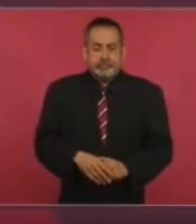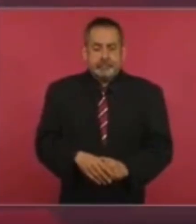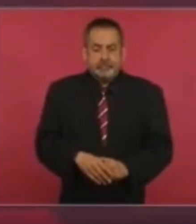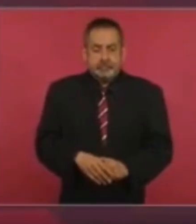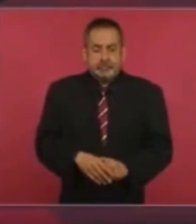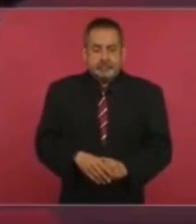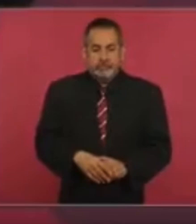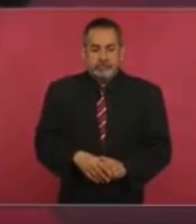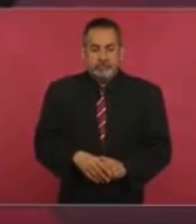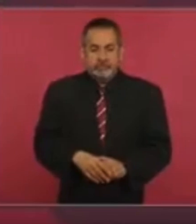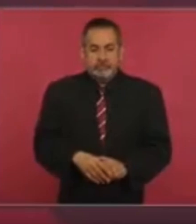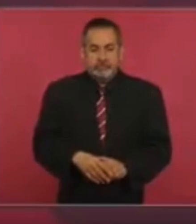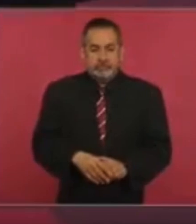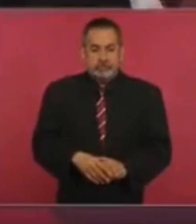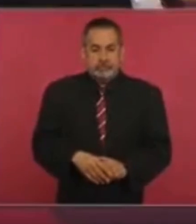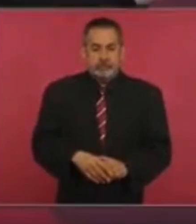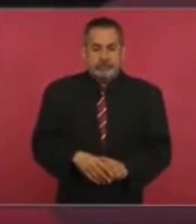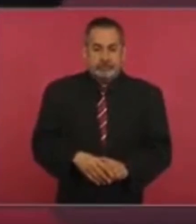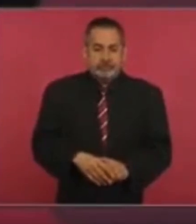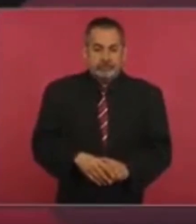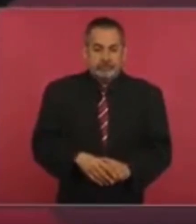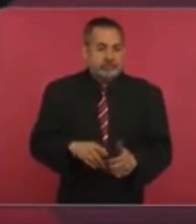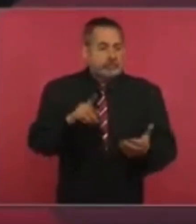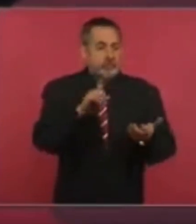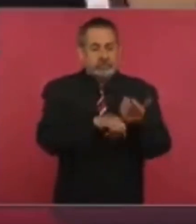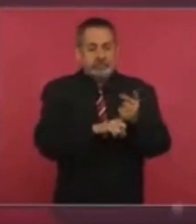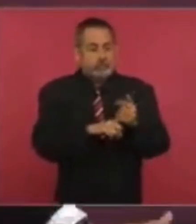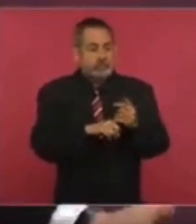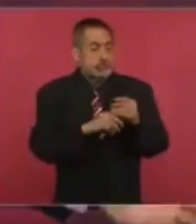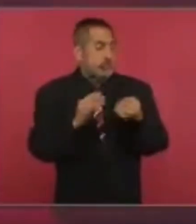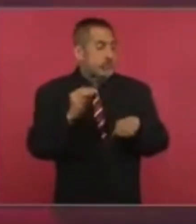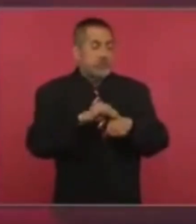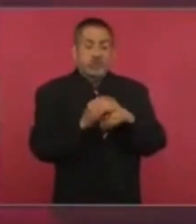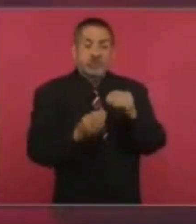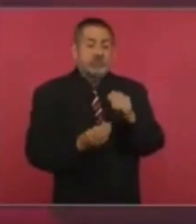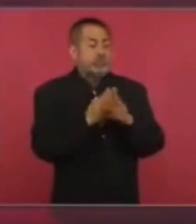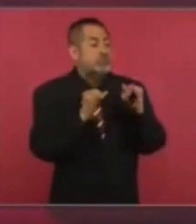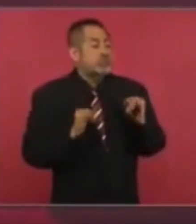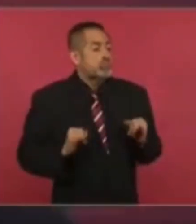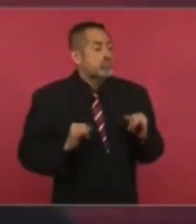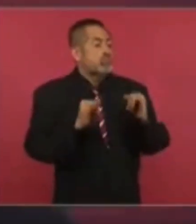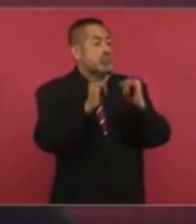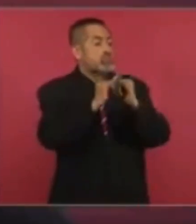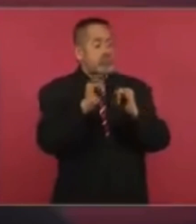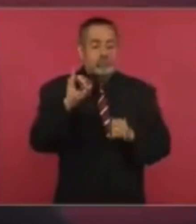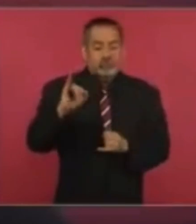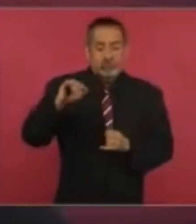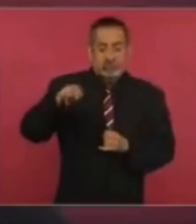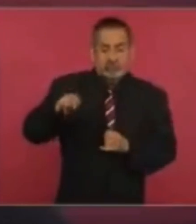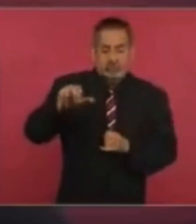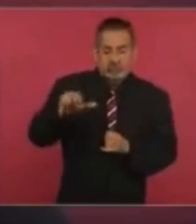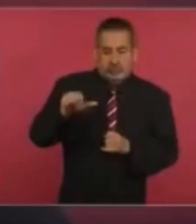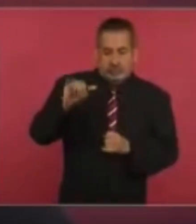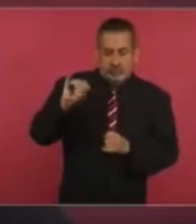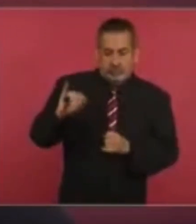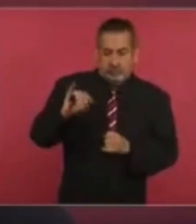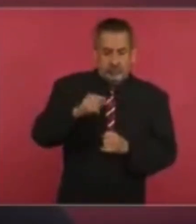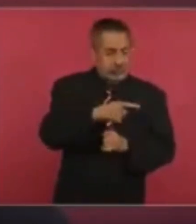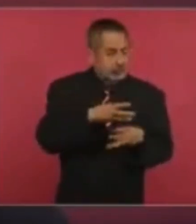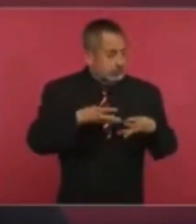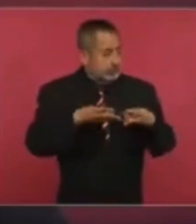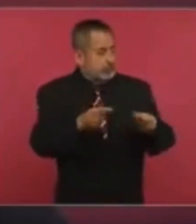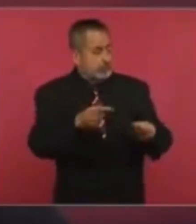habían creado un Instituto de la Transparencia, que nos cuesta muchísimo,